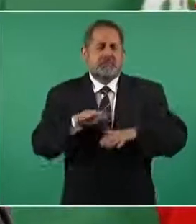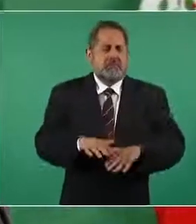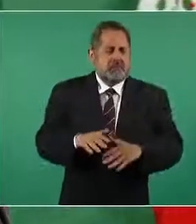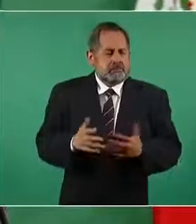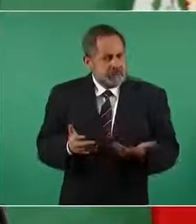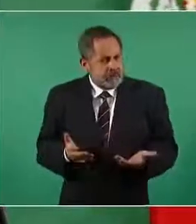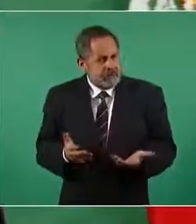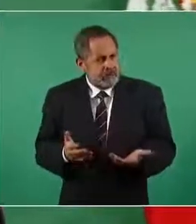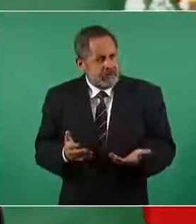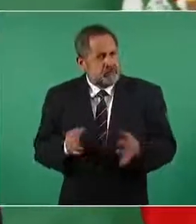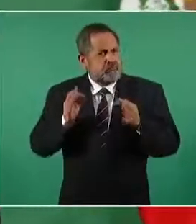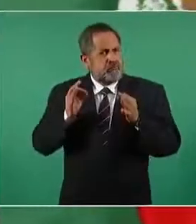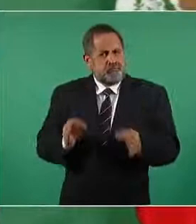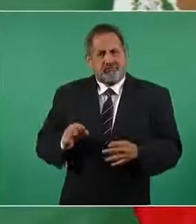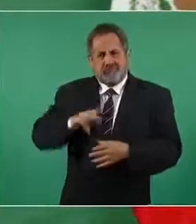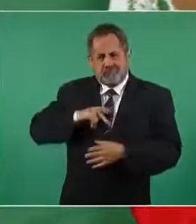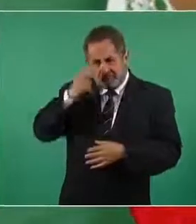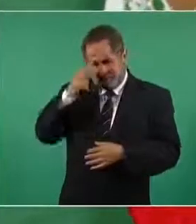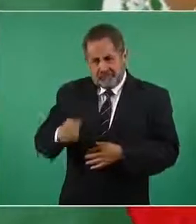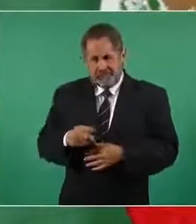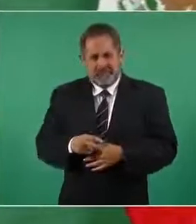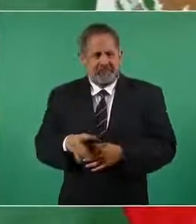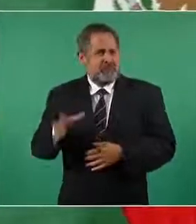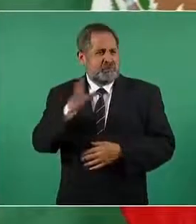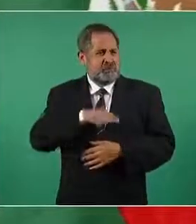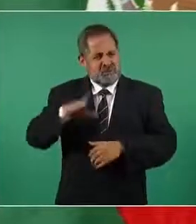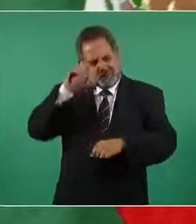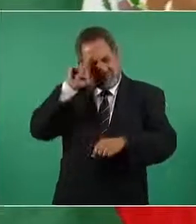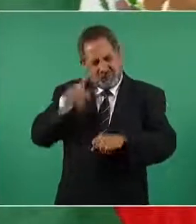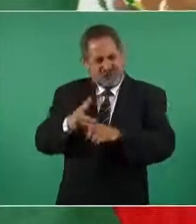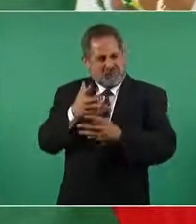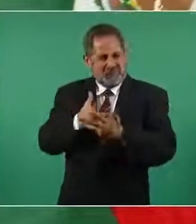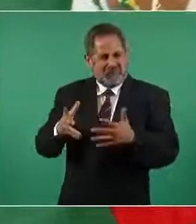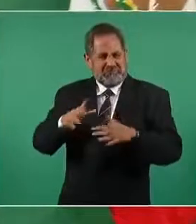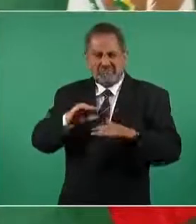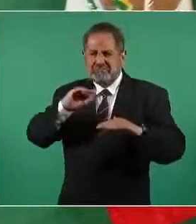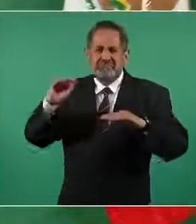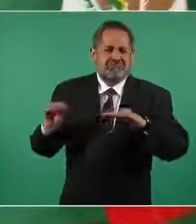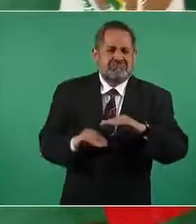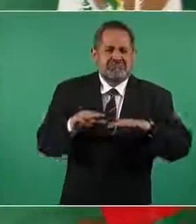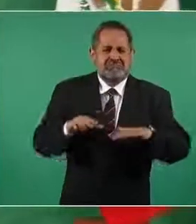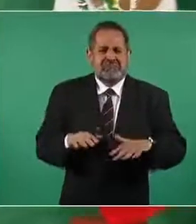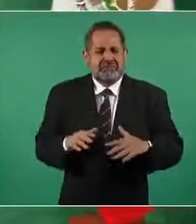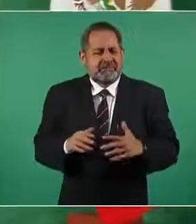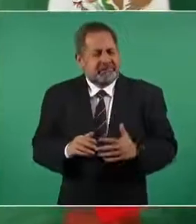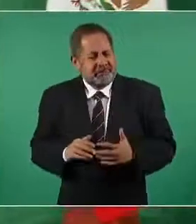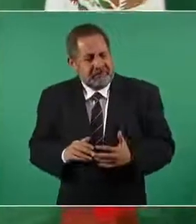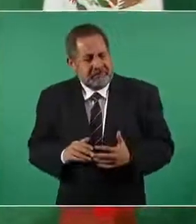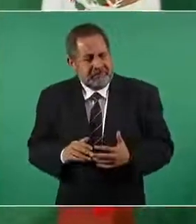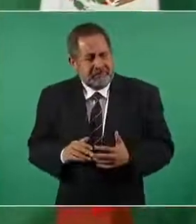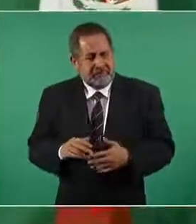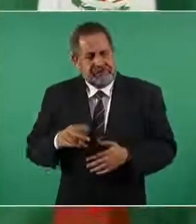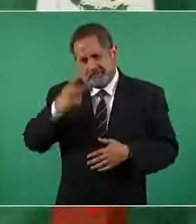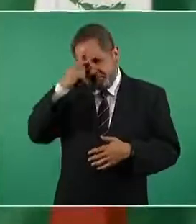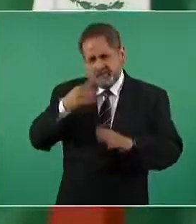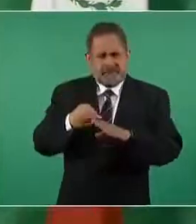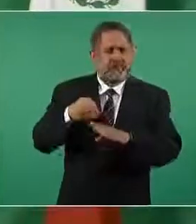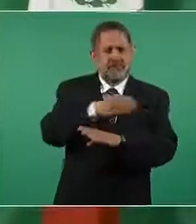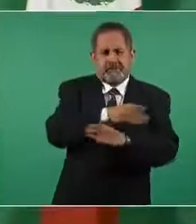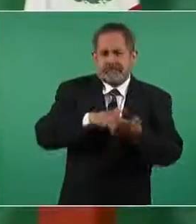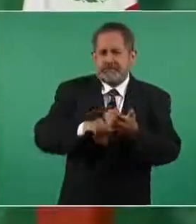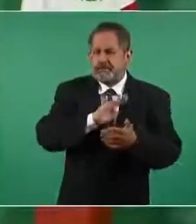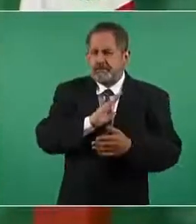originarios las grandes culturas del México prehispánico